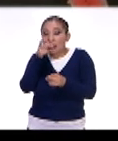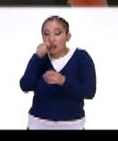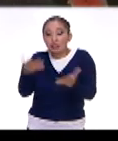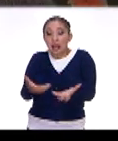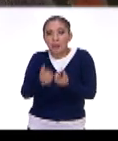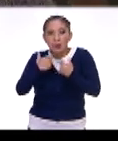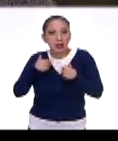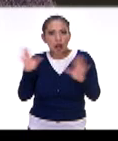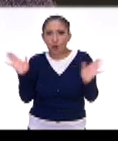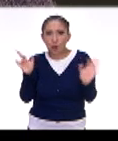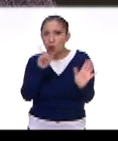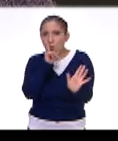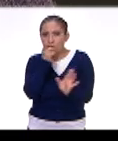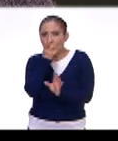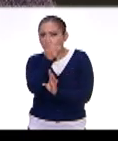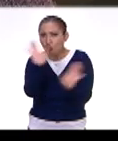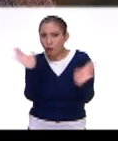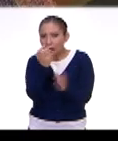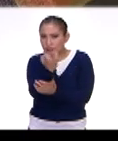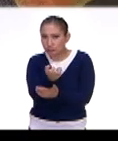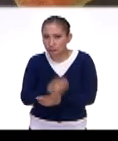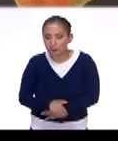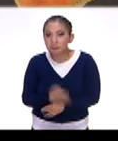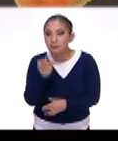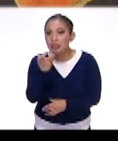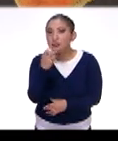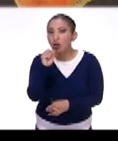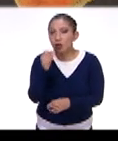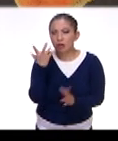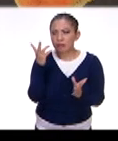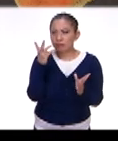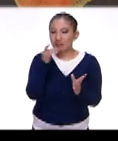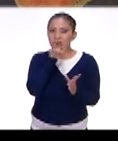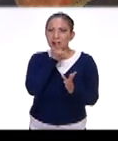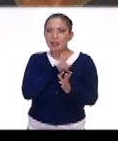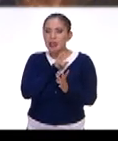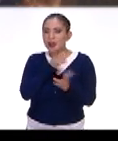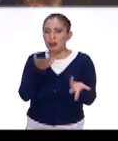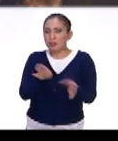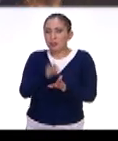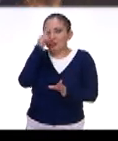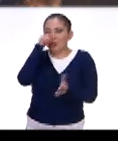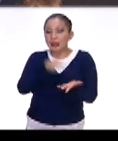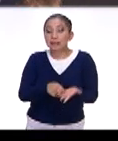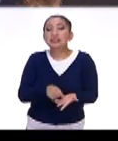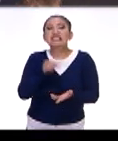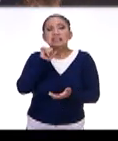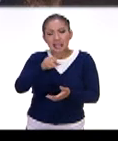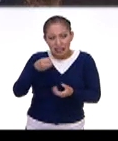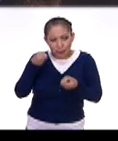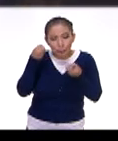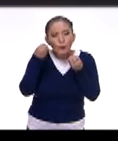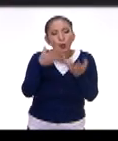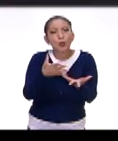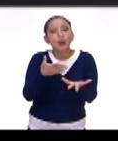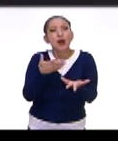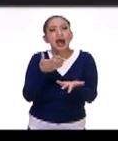salvar a los humanos. No, no, no, no digamos eso. Eso es irreal, eso es mentira. O sí aportan